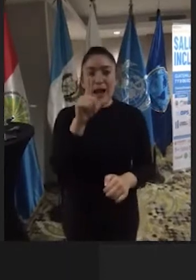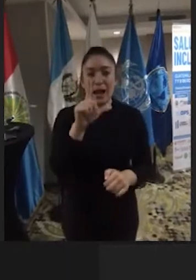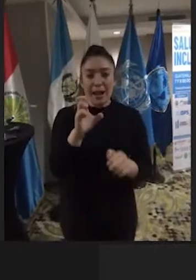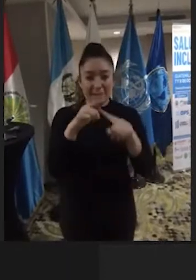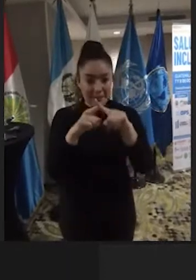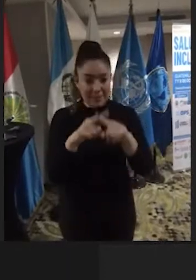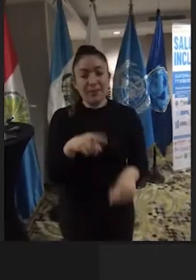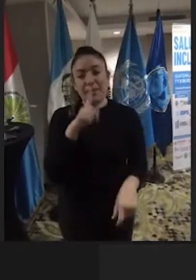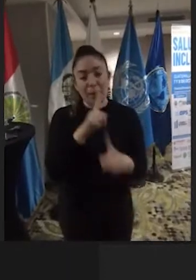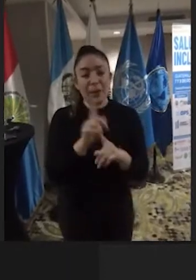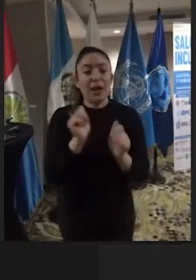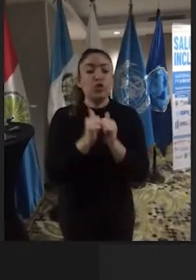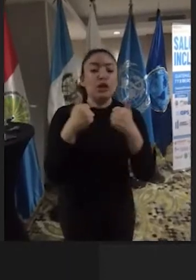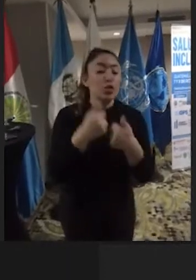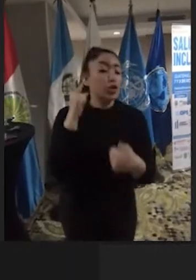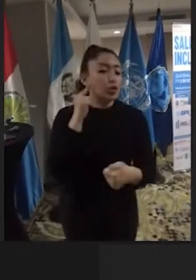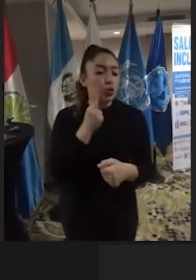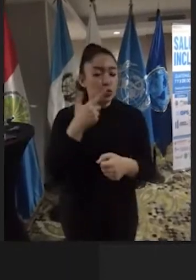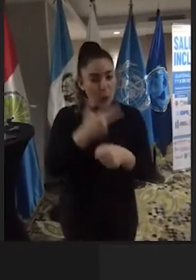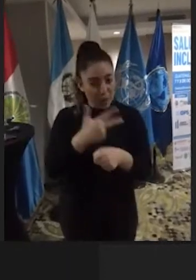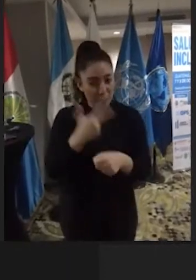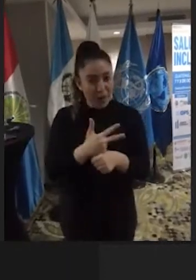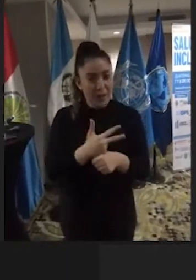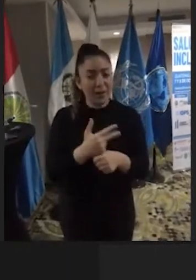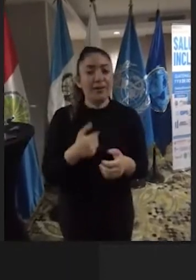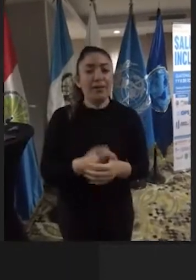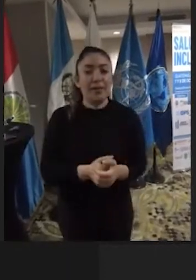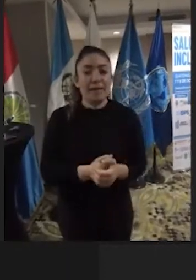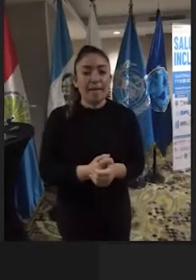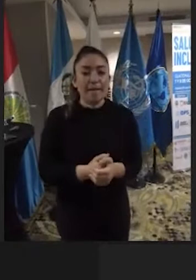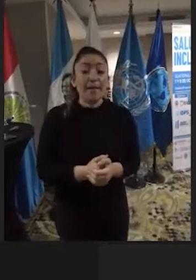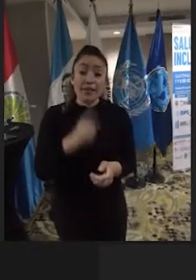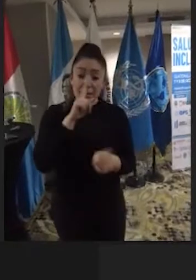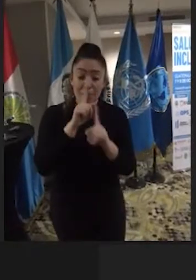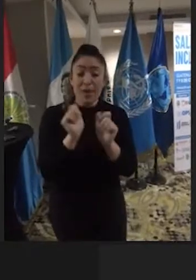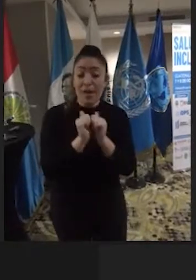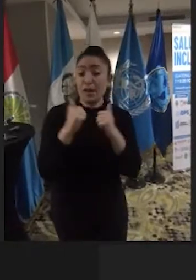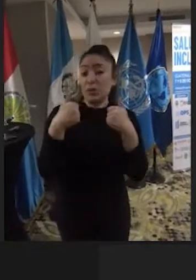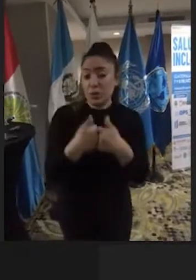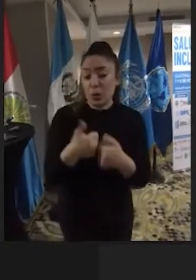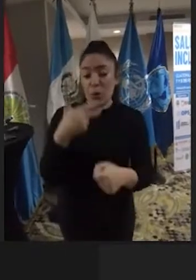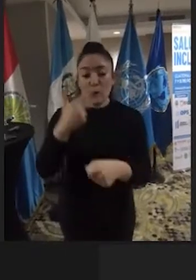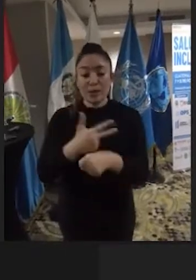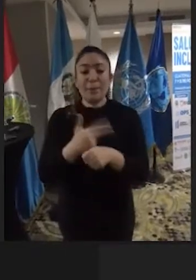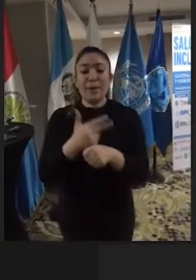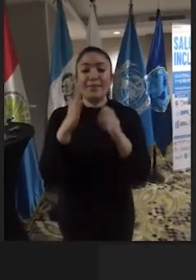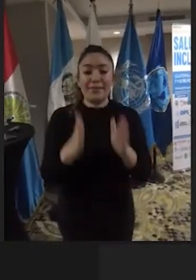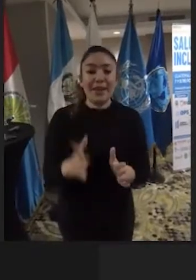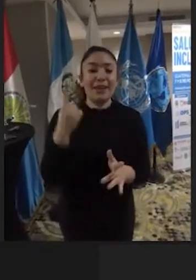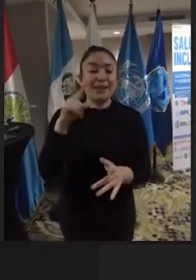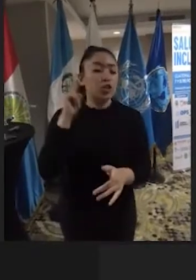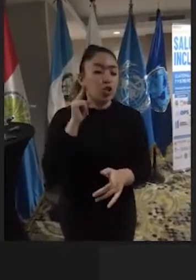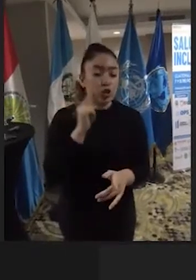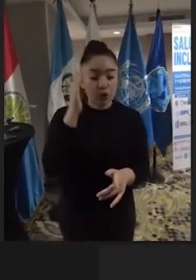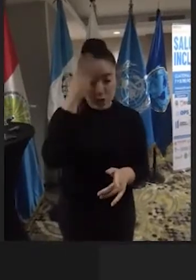la Asociación de Sordos de Guatemala, la Asociación Guatemalteca de Sordos